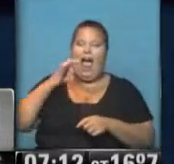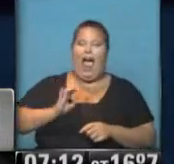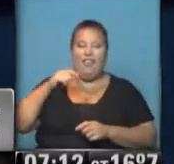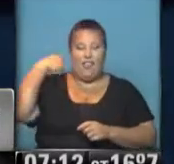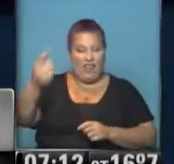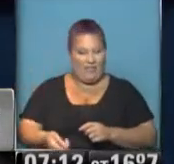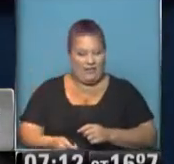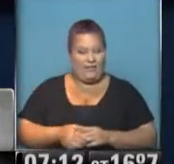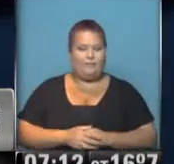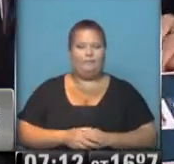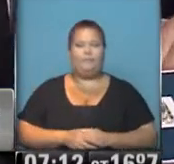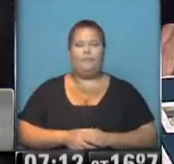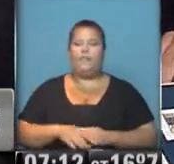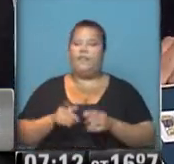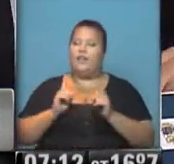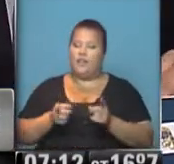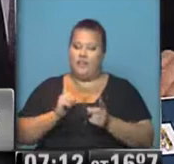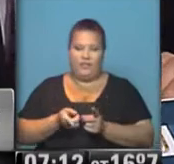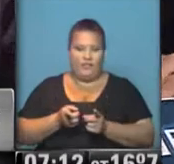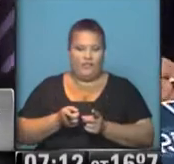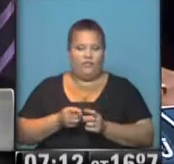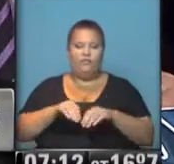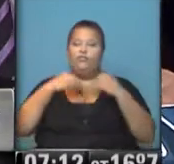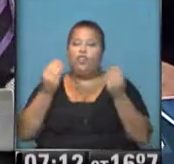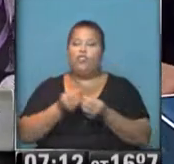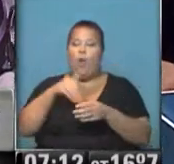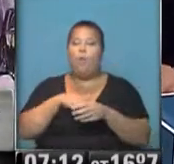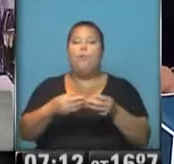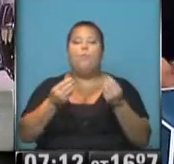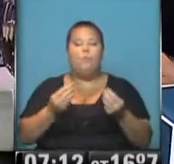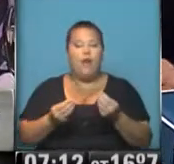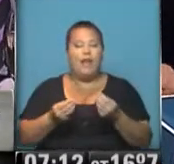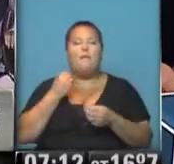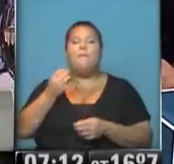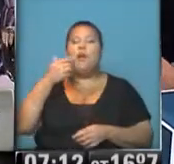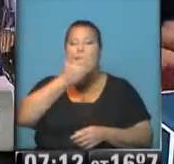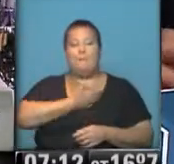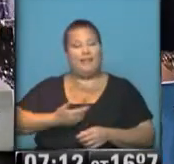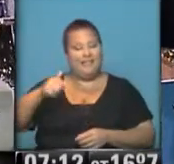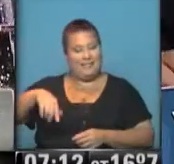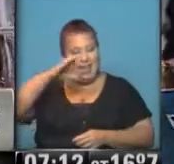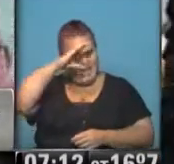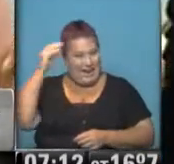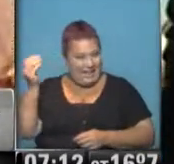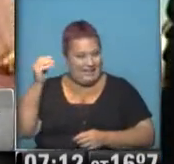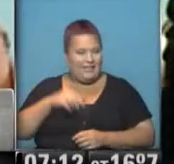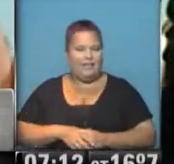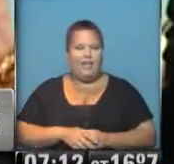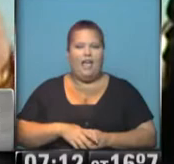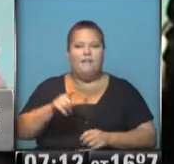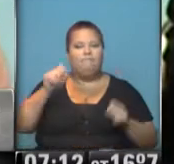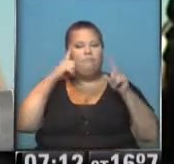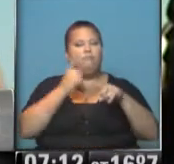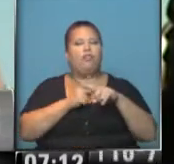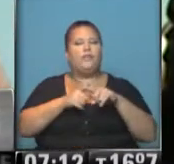entrante va a mantener esa cantidad de votos. ¿Saben por qué? Porque la actual presidenta Cristina Fernández de Kirchner tiene una imagen